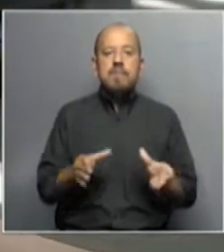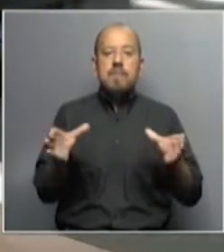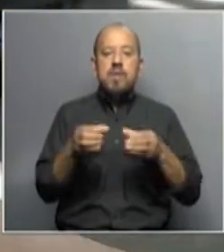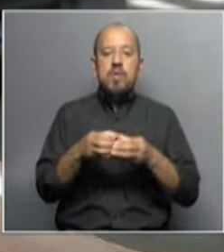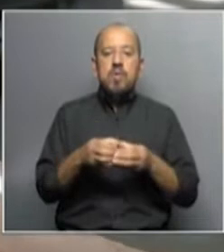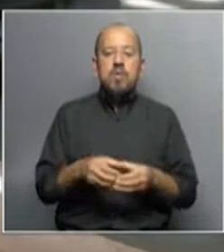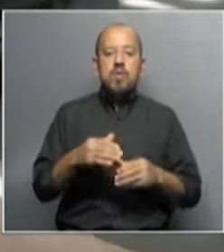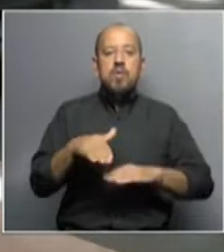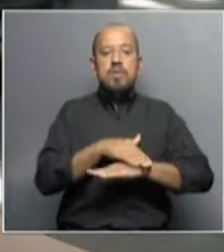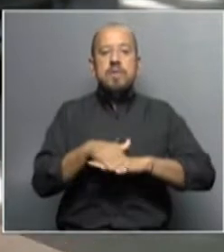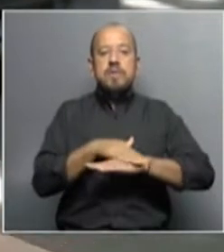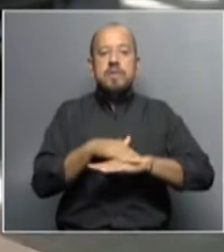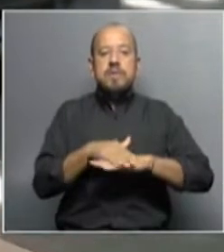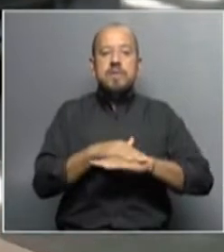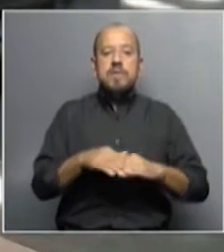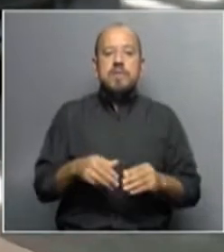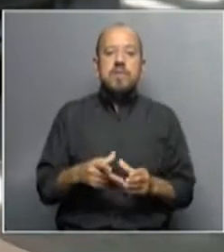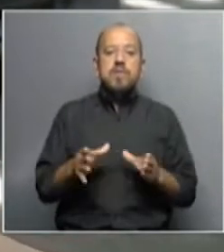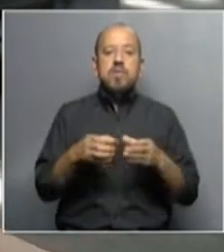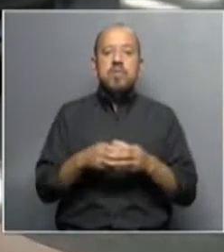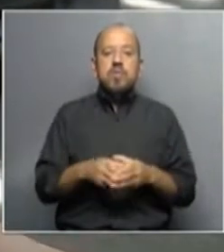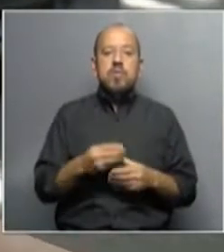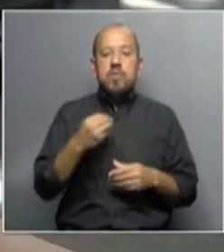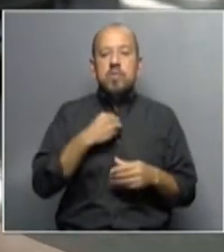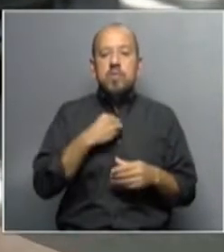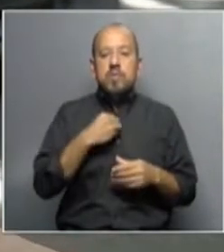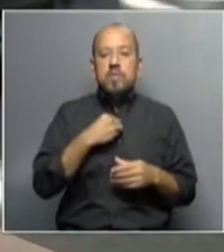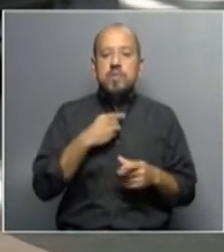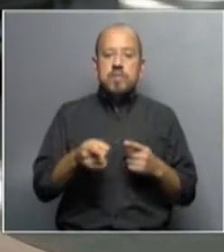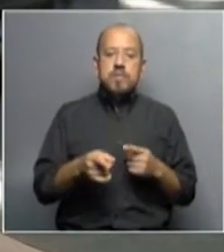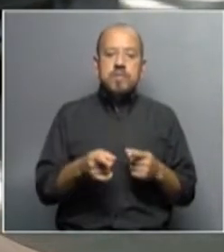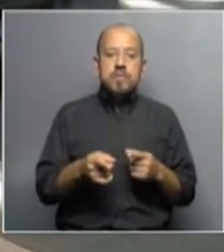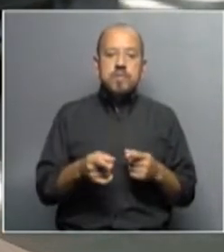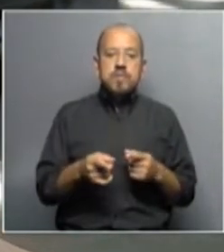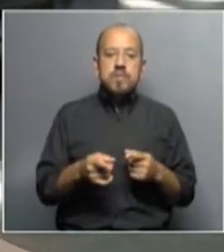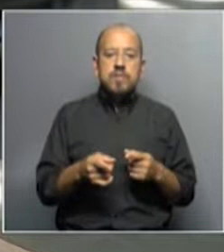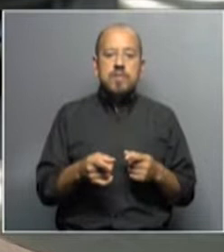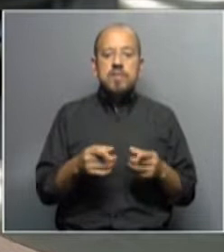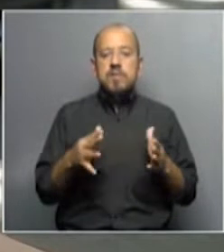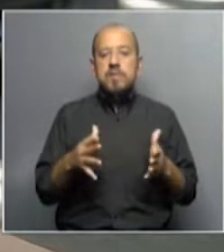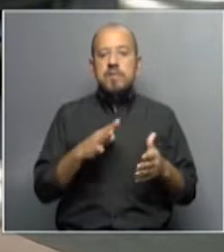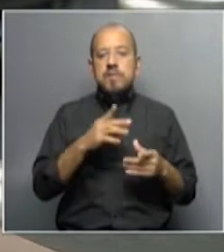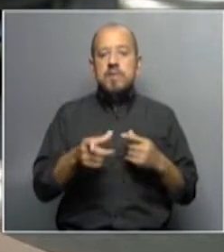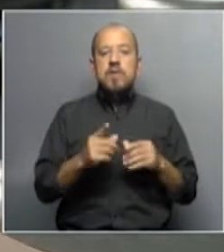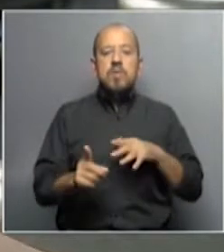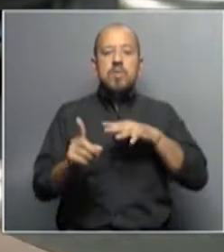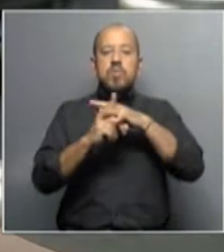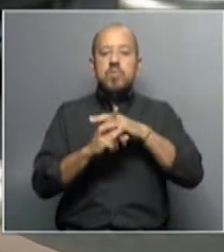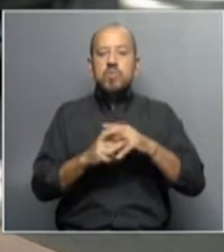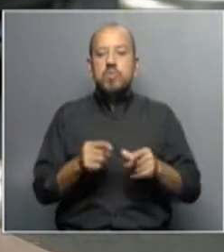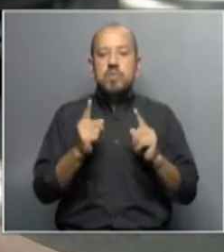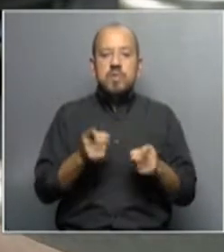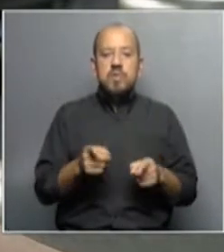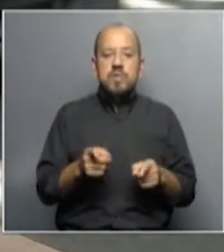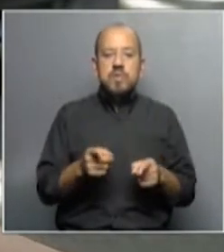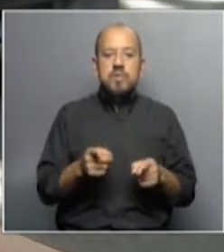básicamente son como grupos organizados de voluntariado, pero también tienen un componente de inclusión en lo que tiene que ver